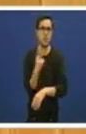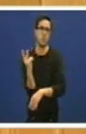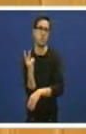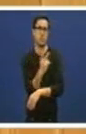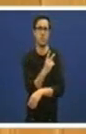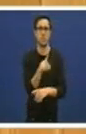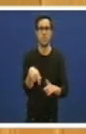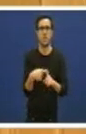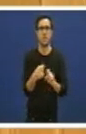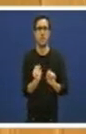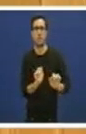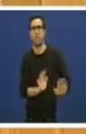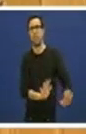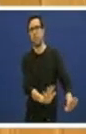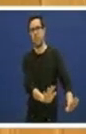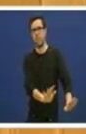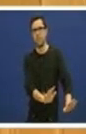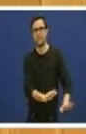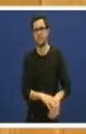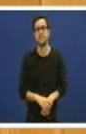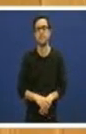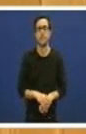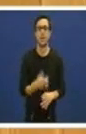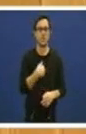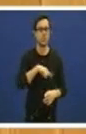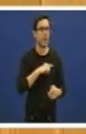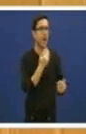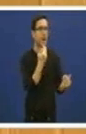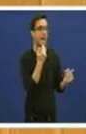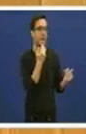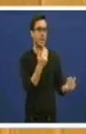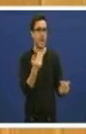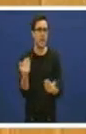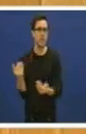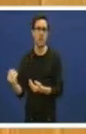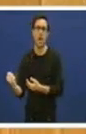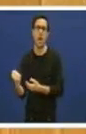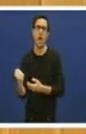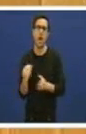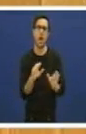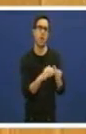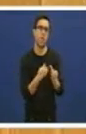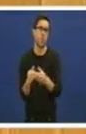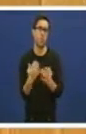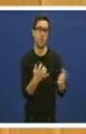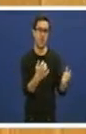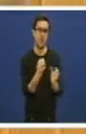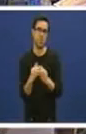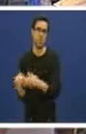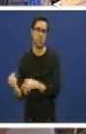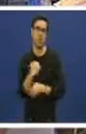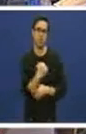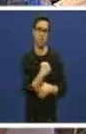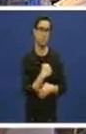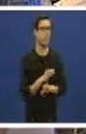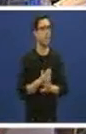desentimento. Apoyamos o apoio dos grupos parlamentares a toda esta serie de medidas. Nada máis. Gracias, señor